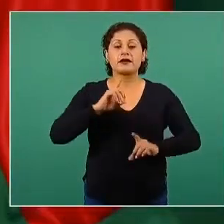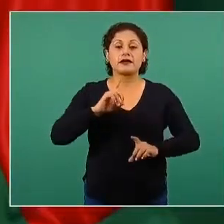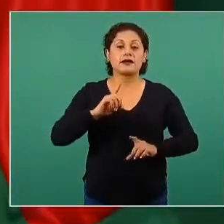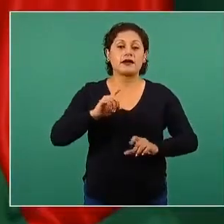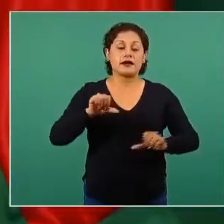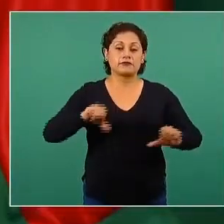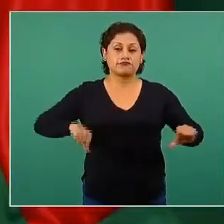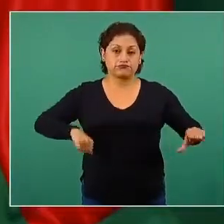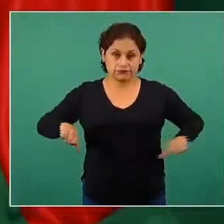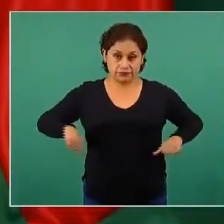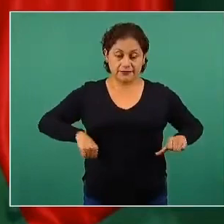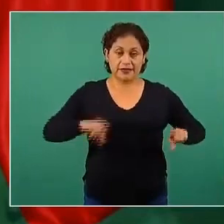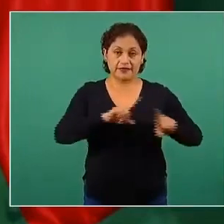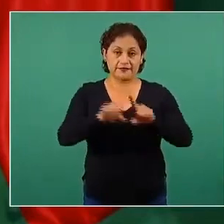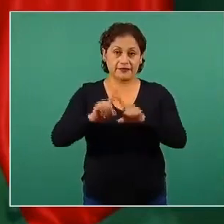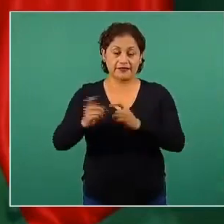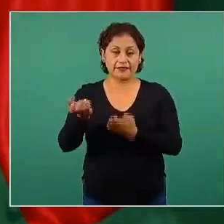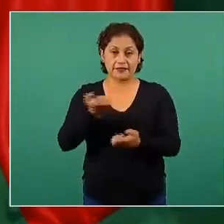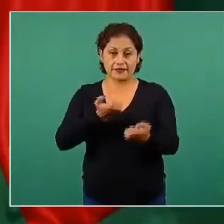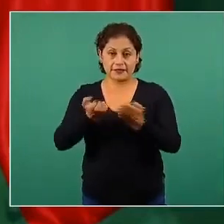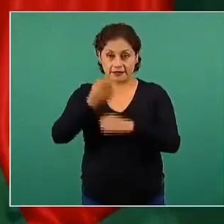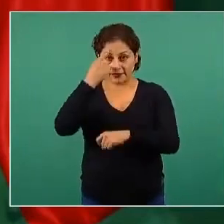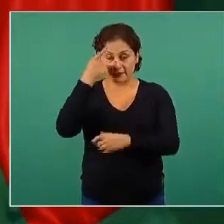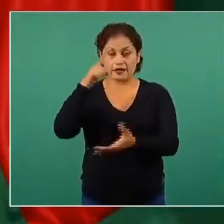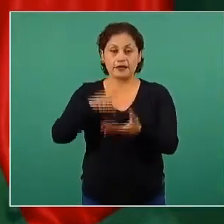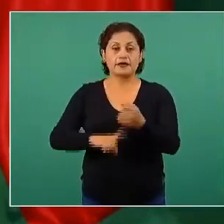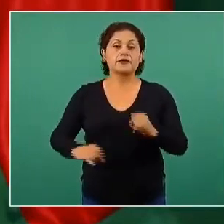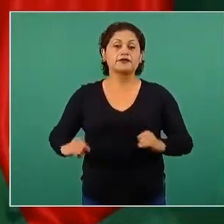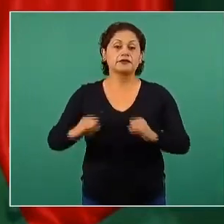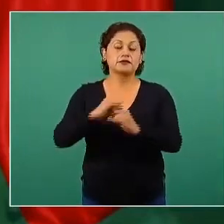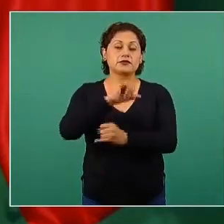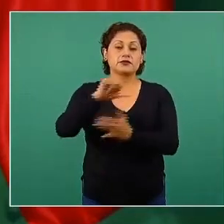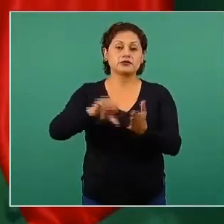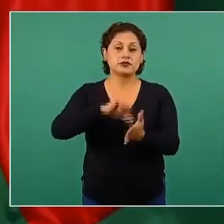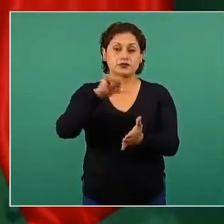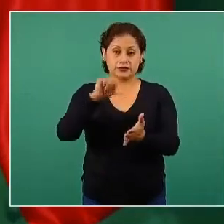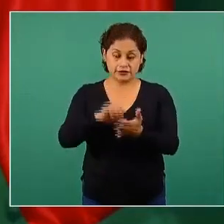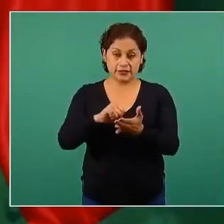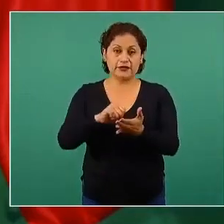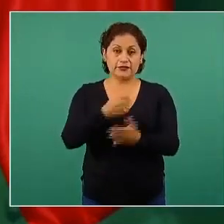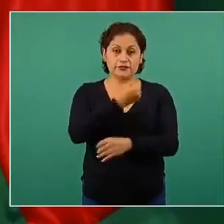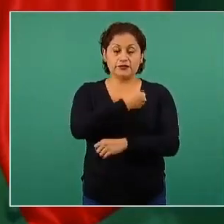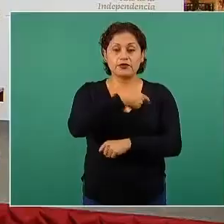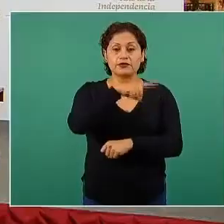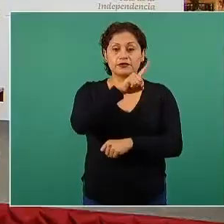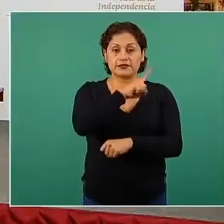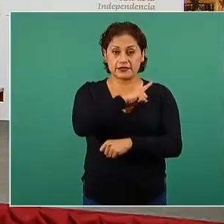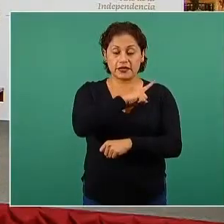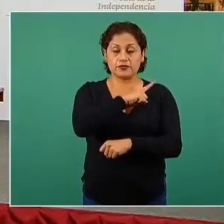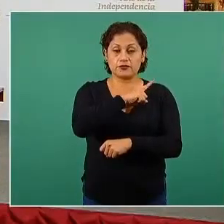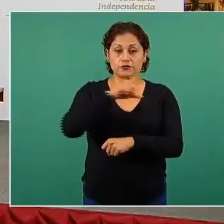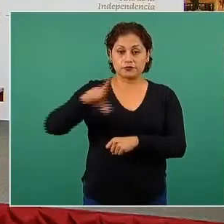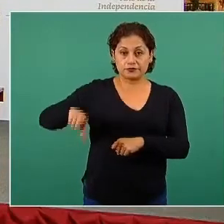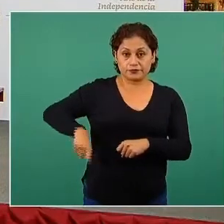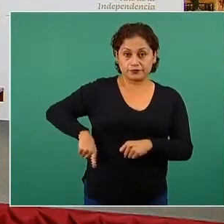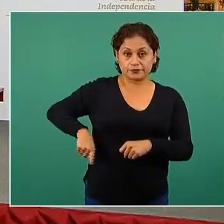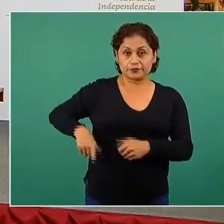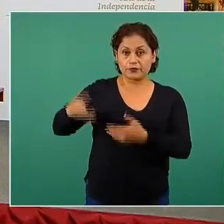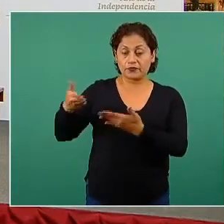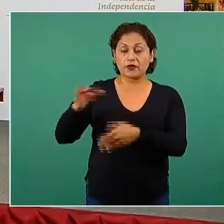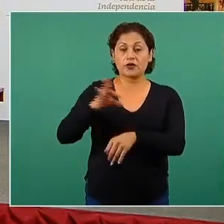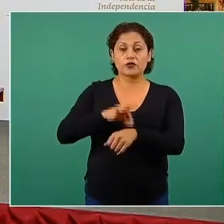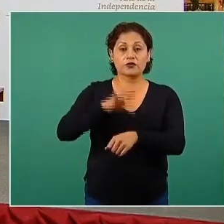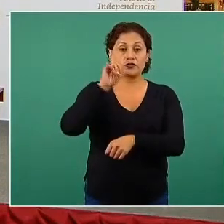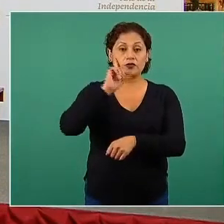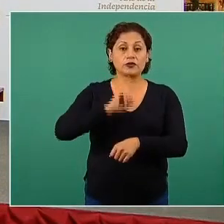del Centro de Investigación y Nutrición y Salud de nuestro Instituto Nacional de Salud Pública. La doctora Jauregui